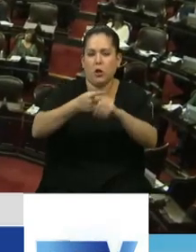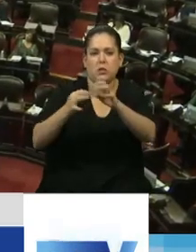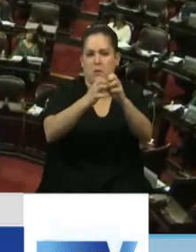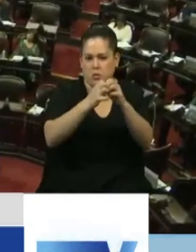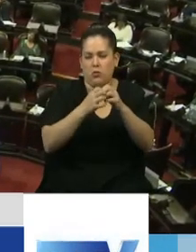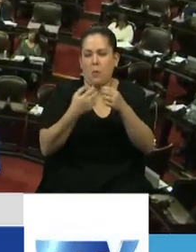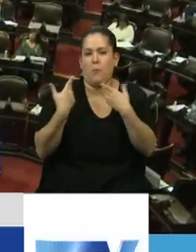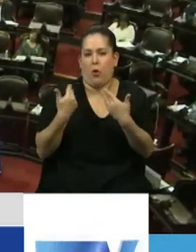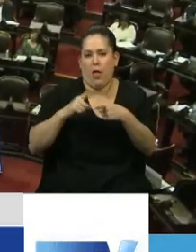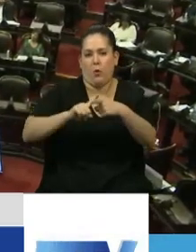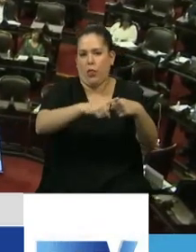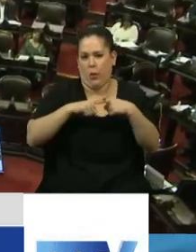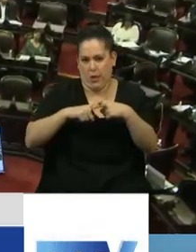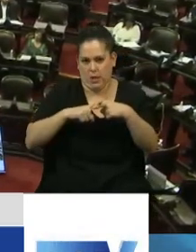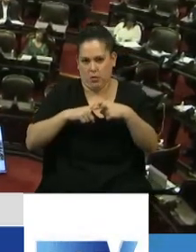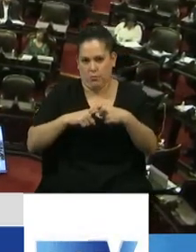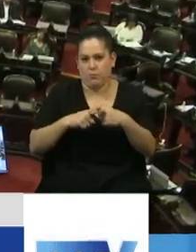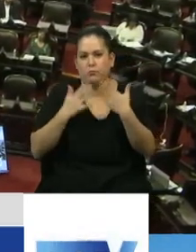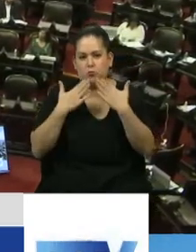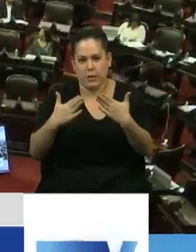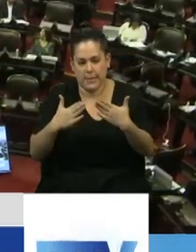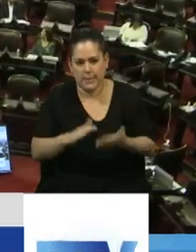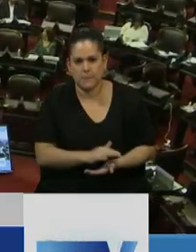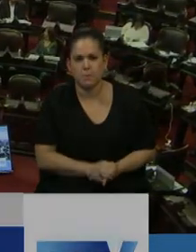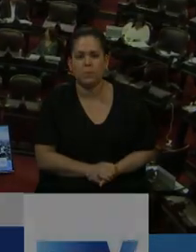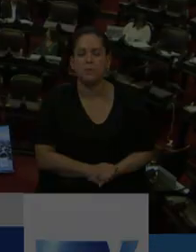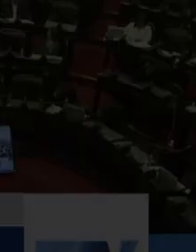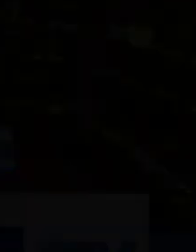cuando usted lo disponga. Muchas gracias. Gracias, diputado Arritondo.